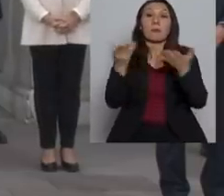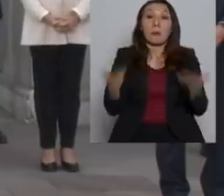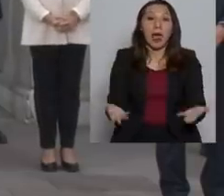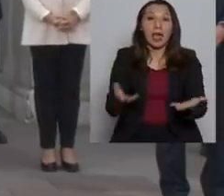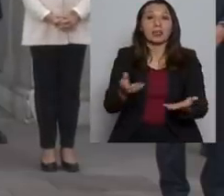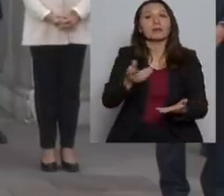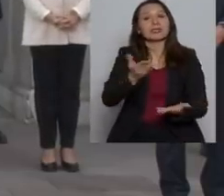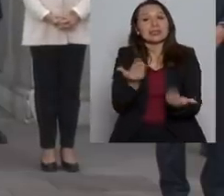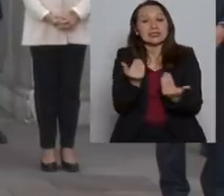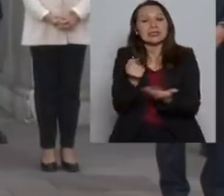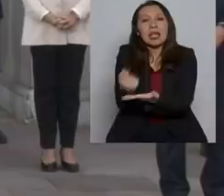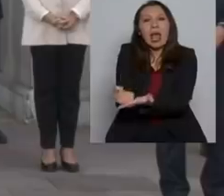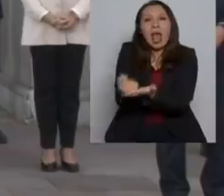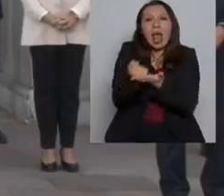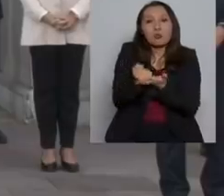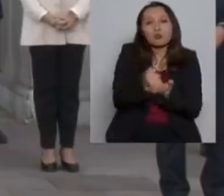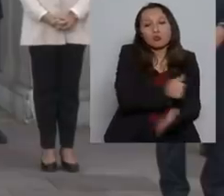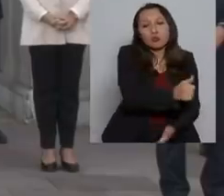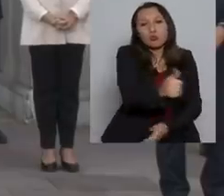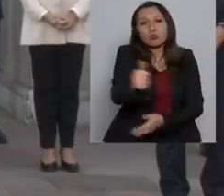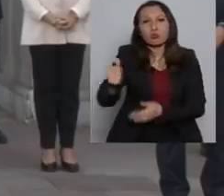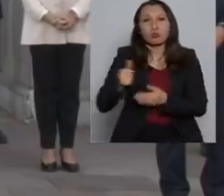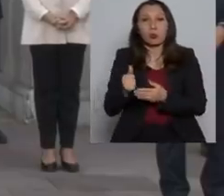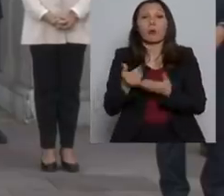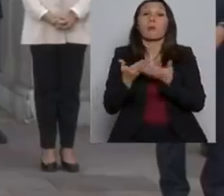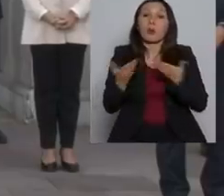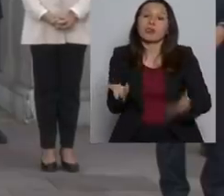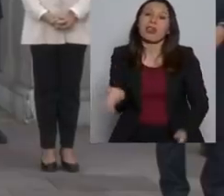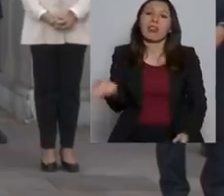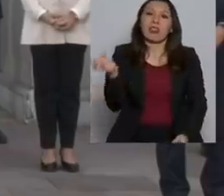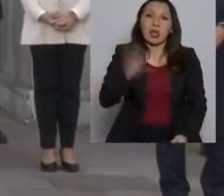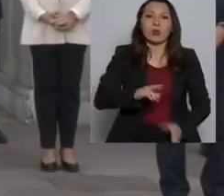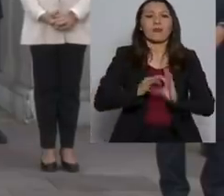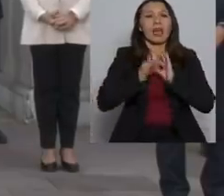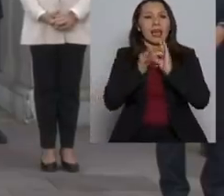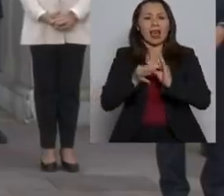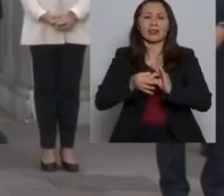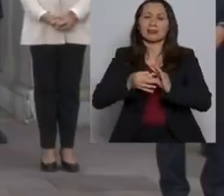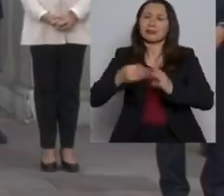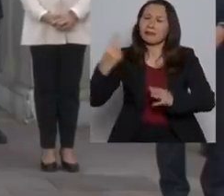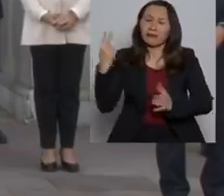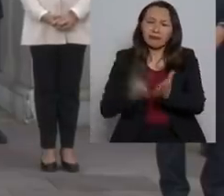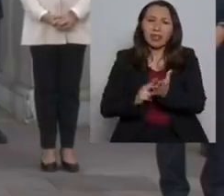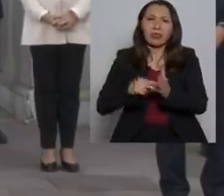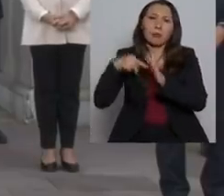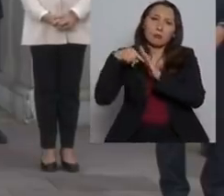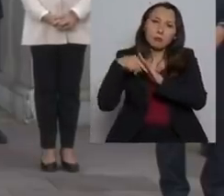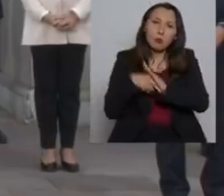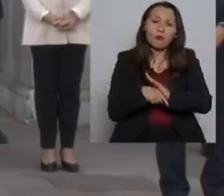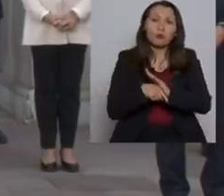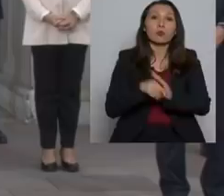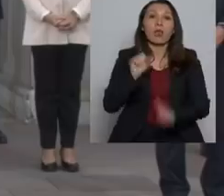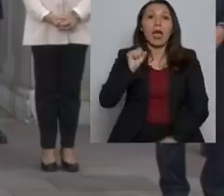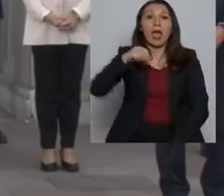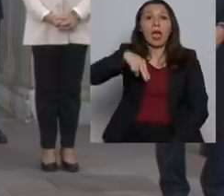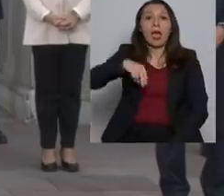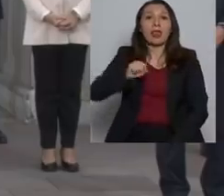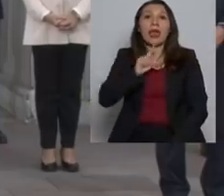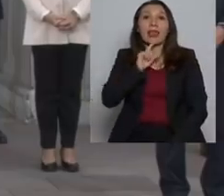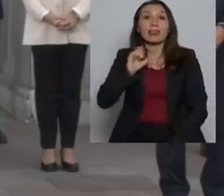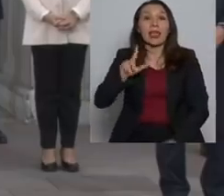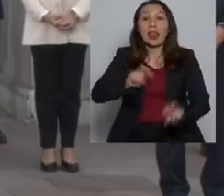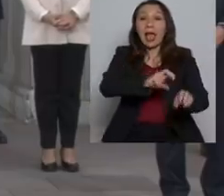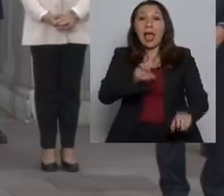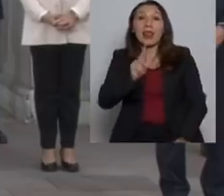necesitamos la colaboración de todos. Y por eso, una vez más, agradezco sincero y profundamente a Anatel, a los